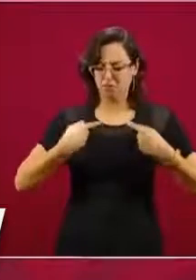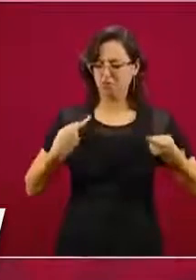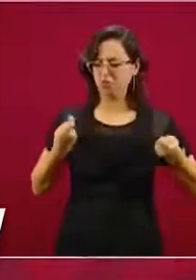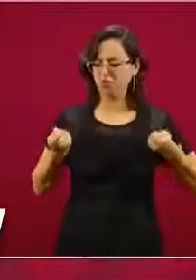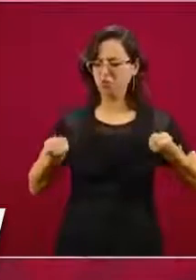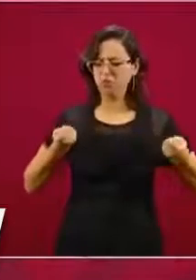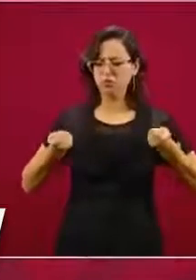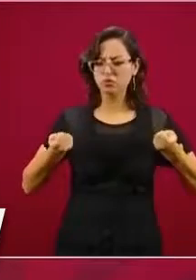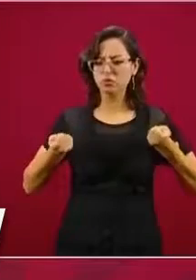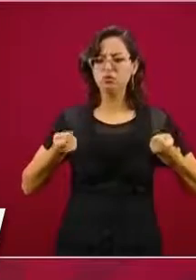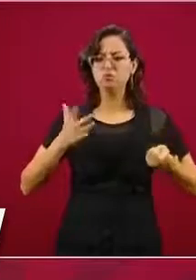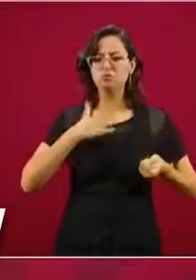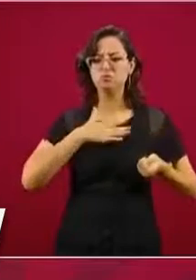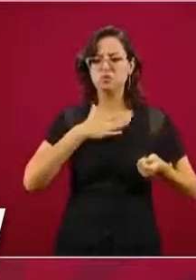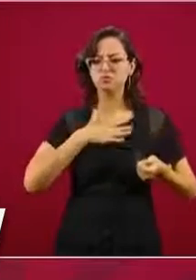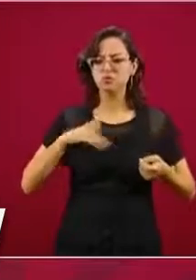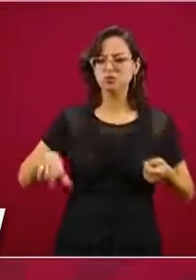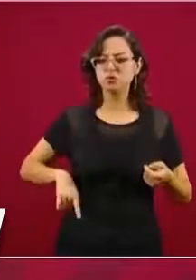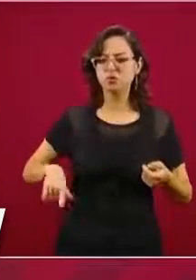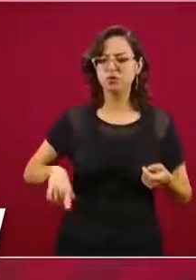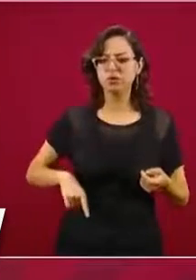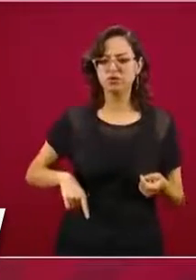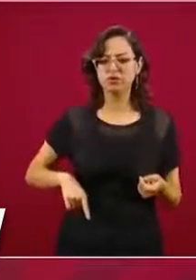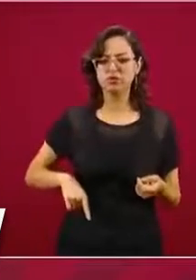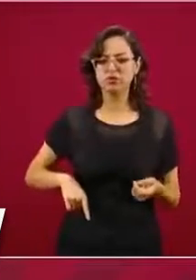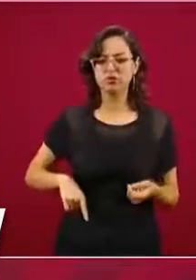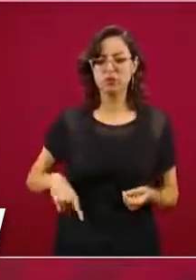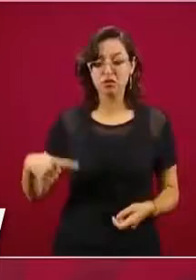no hace falta